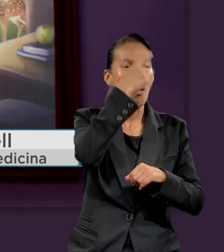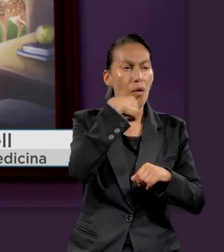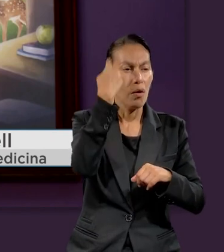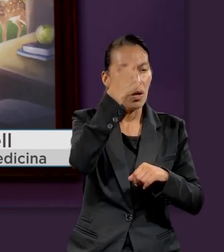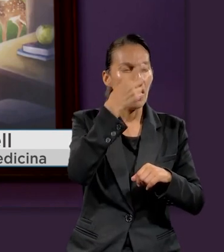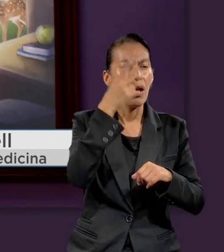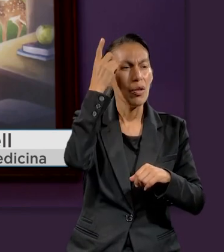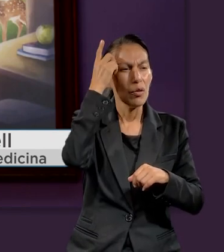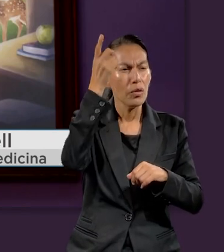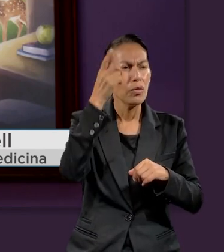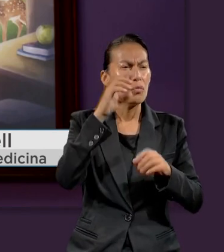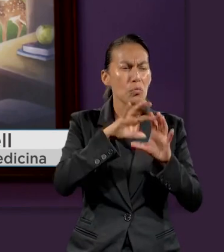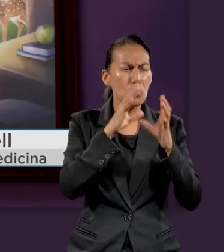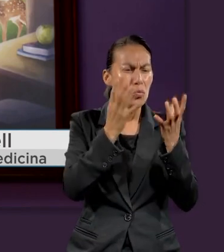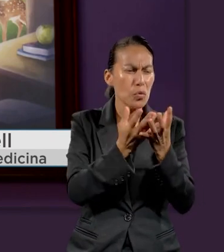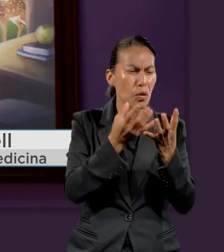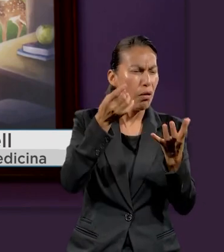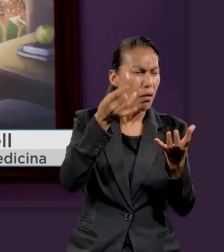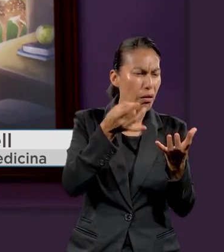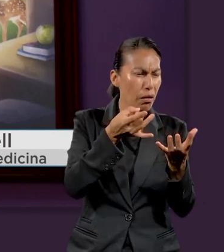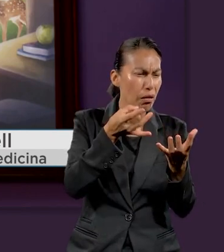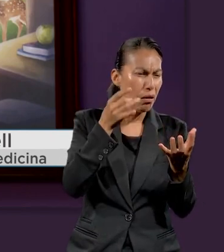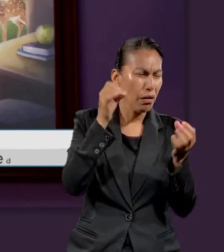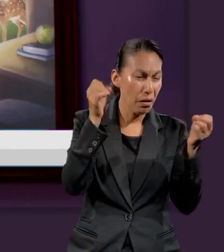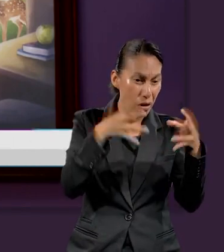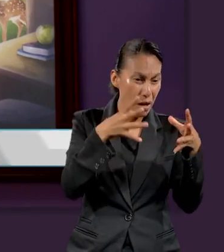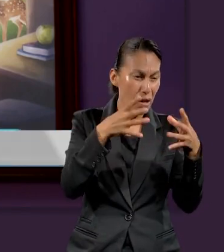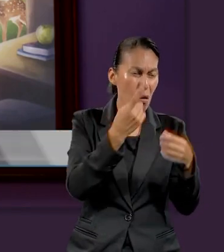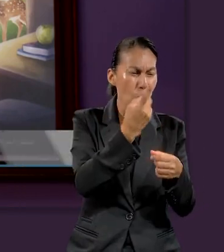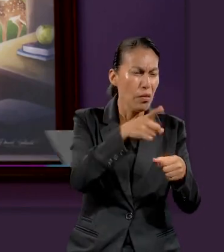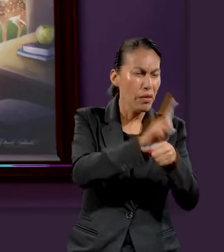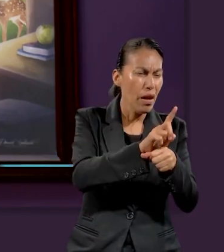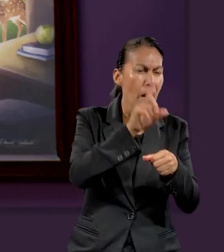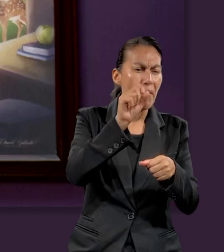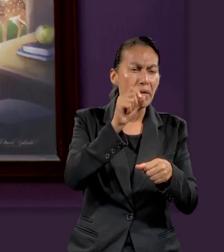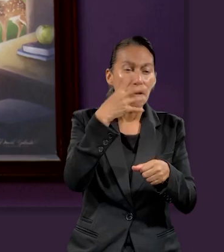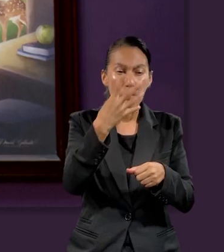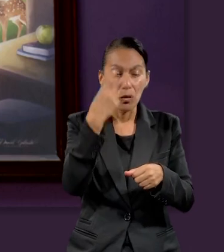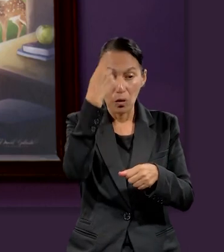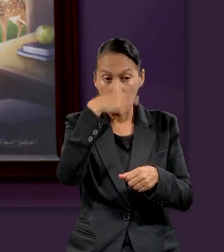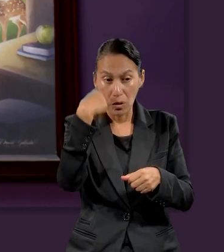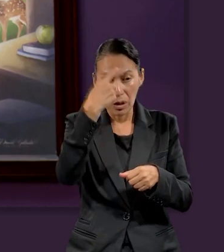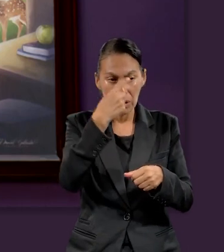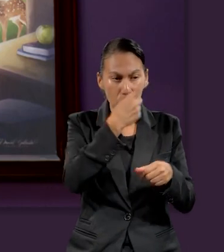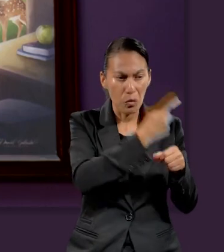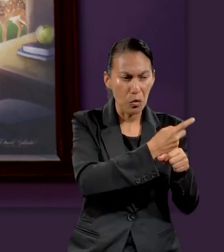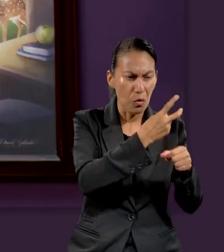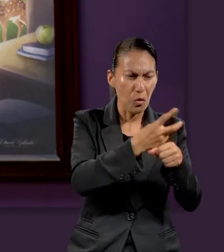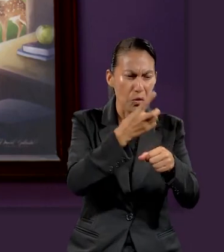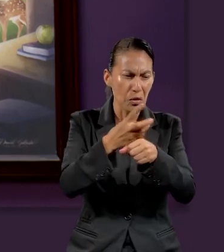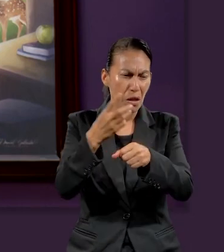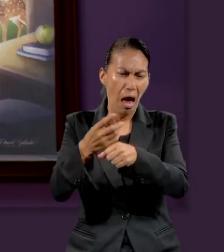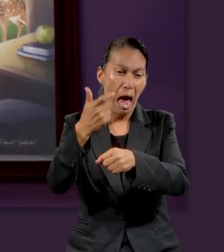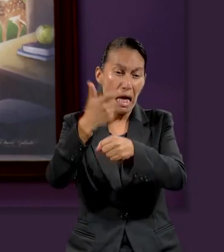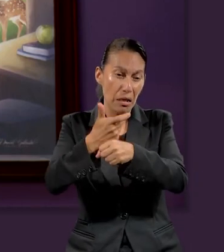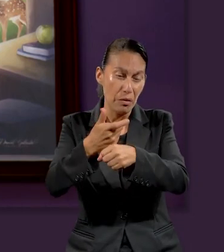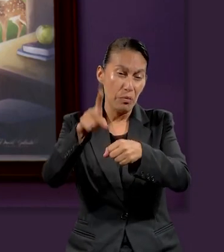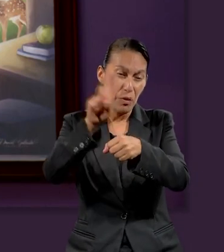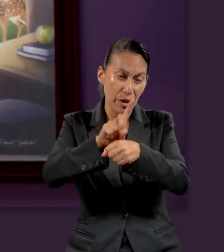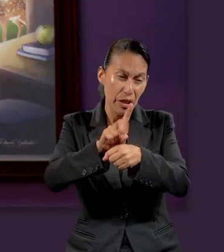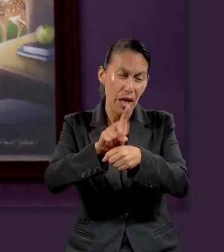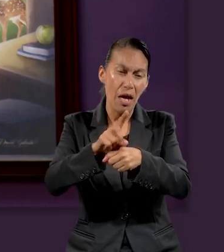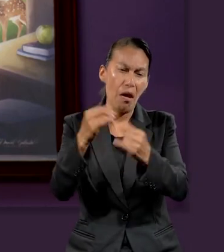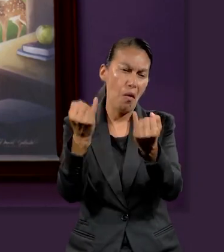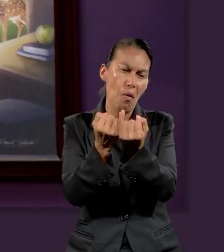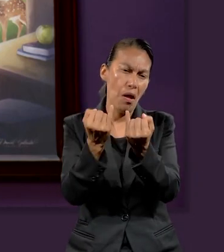creó el mundo, de primer día hasta el séptimo día,